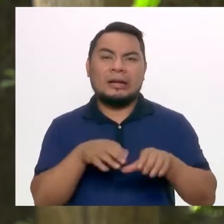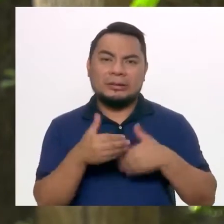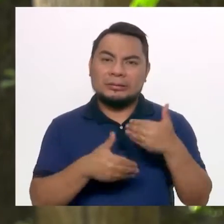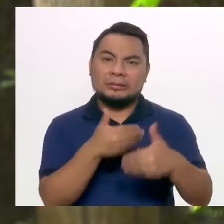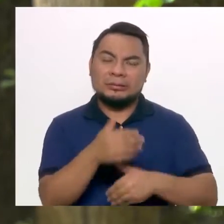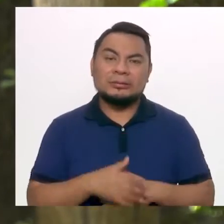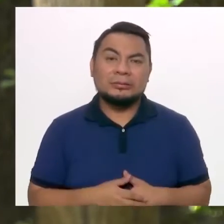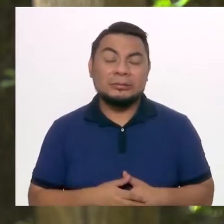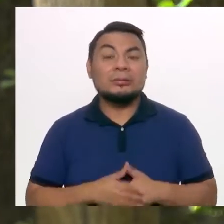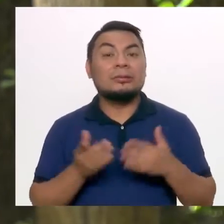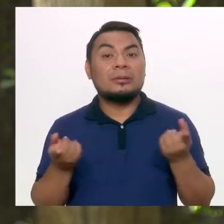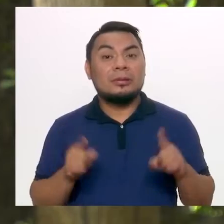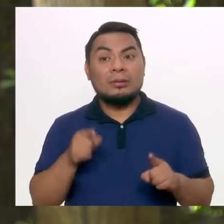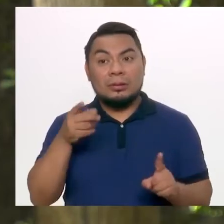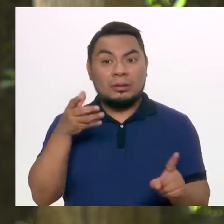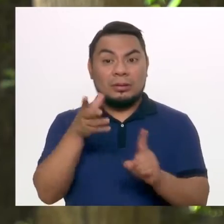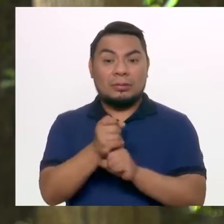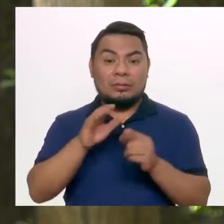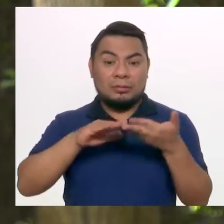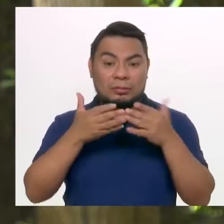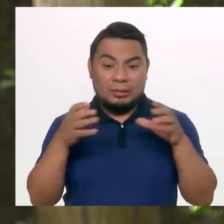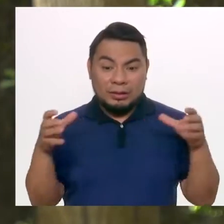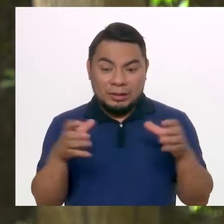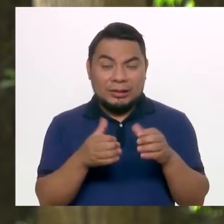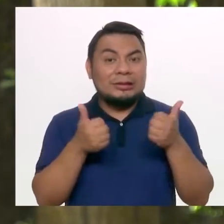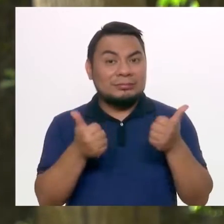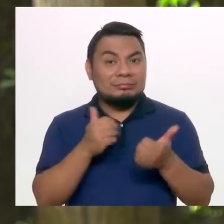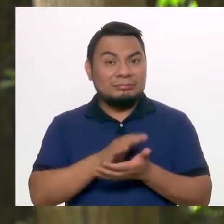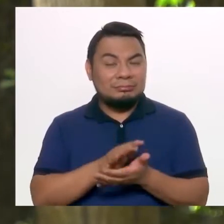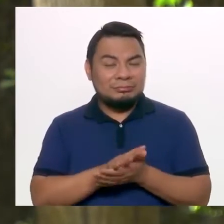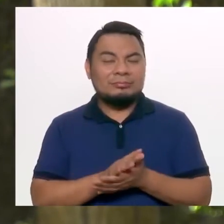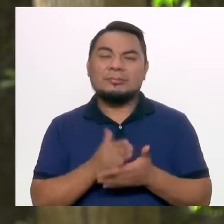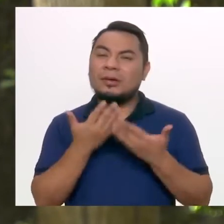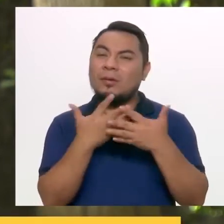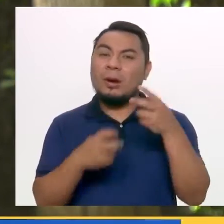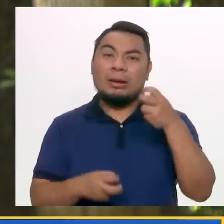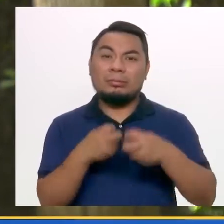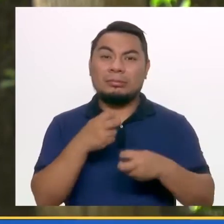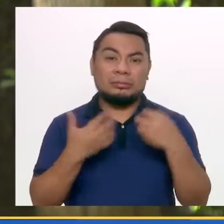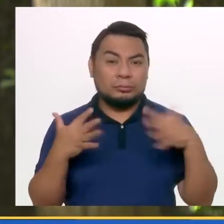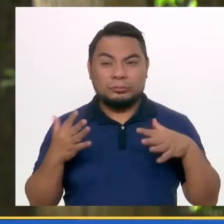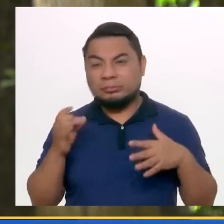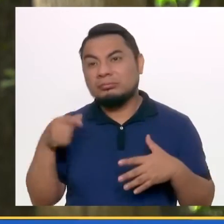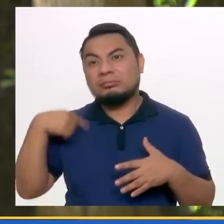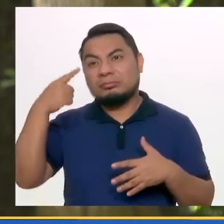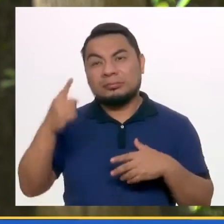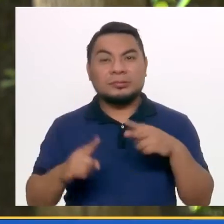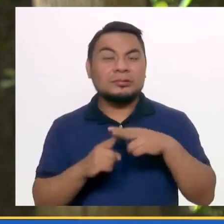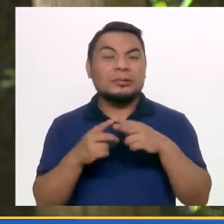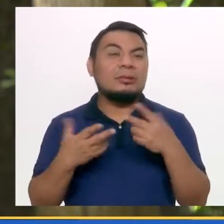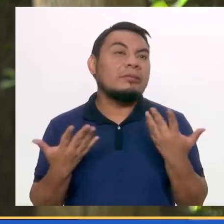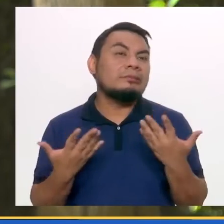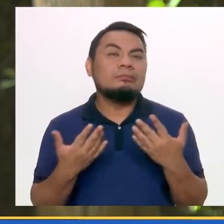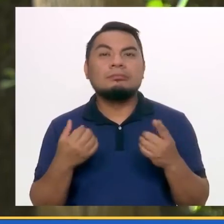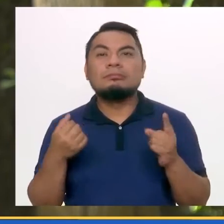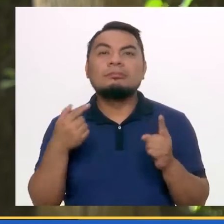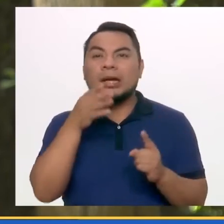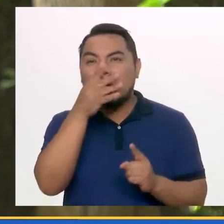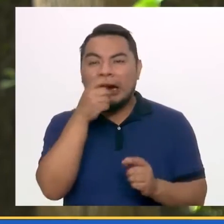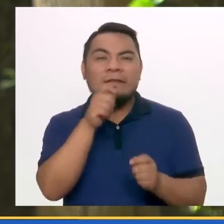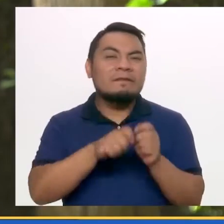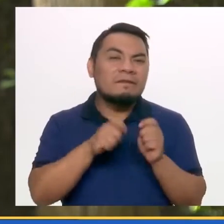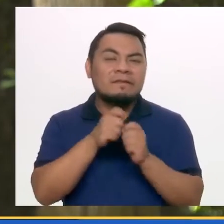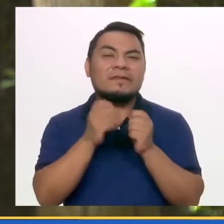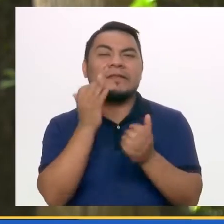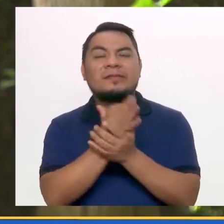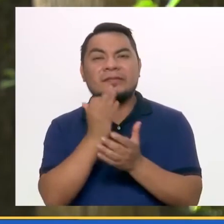Y cuando logras una comunidad de ese tipo, cualquier problema de bullying, de acoso, de